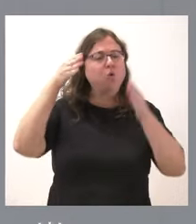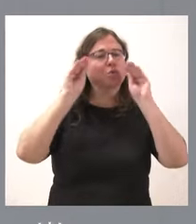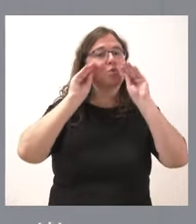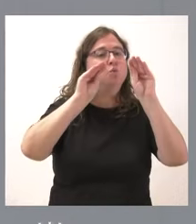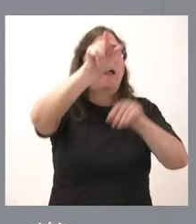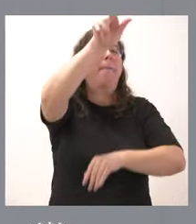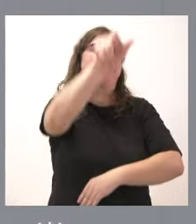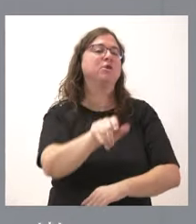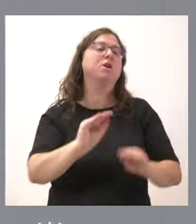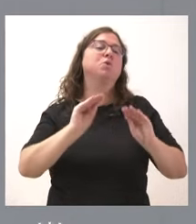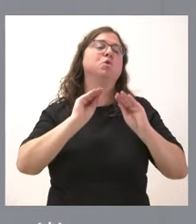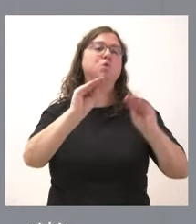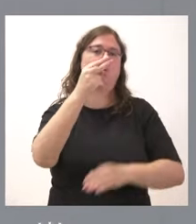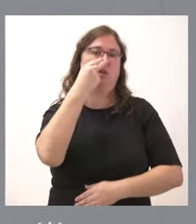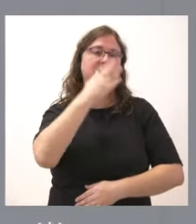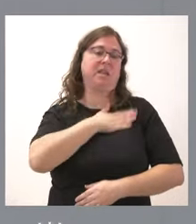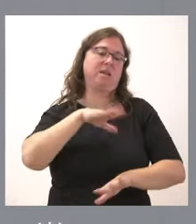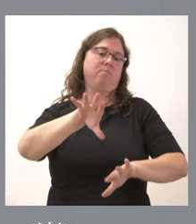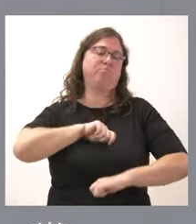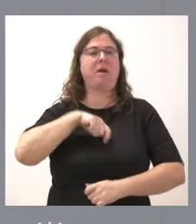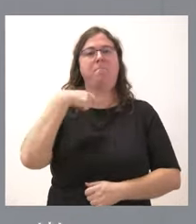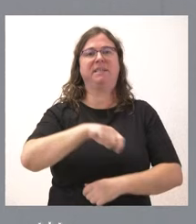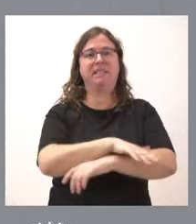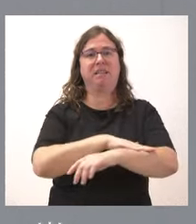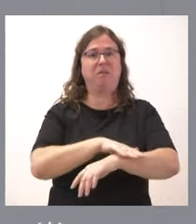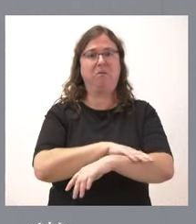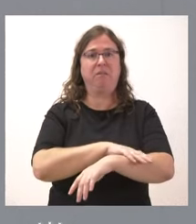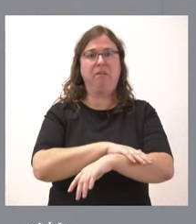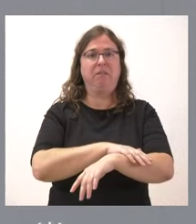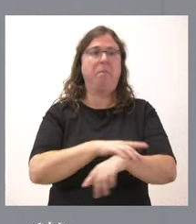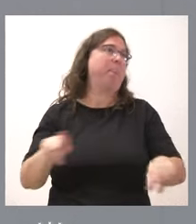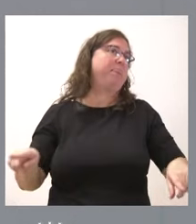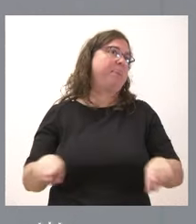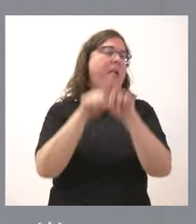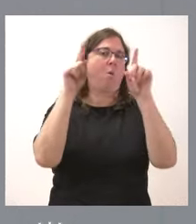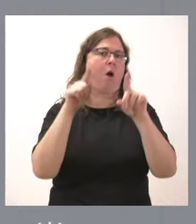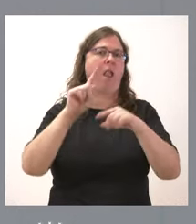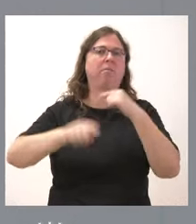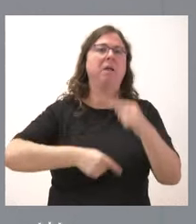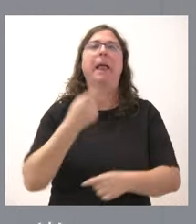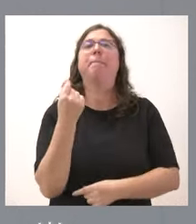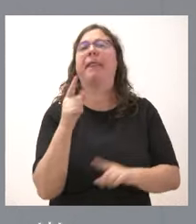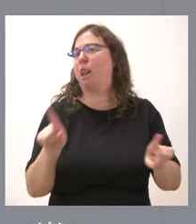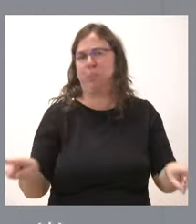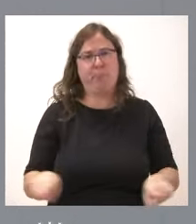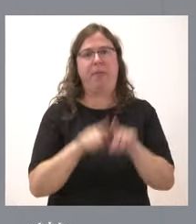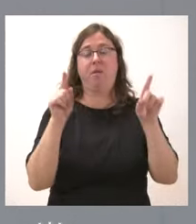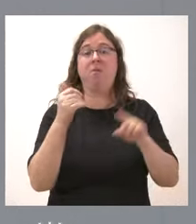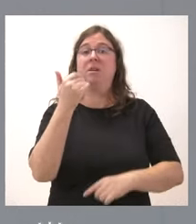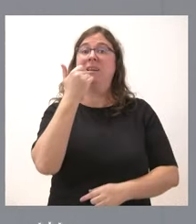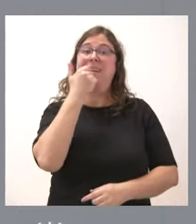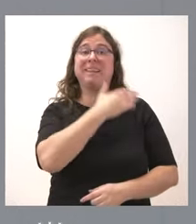persona que aspira a ser presidente del Gobierno a cualquier tiempo y a cualquier precio. Y se nos quiere señalar